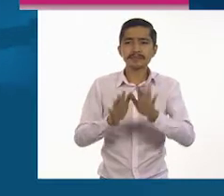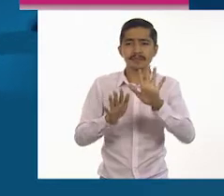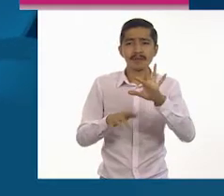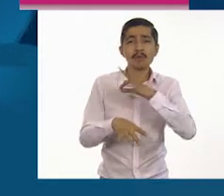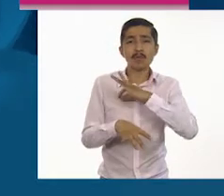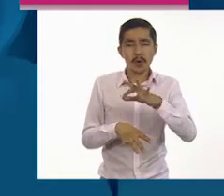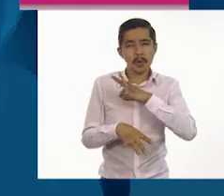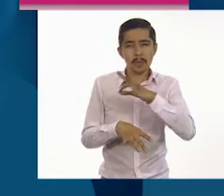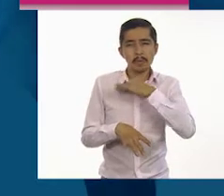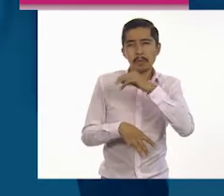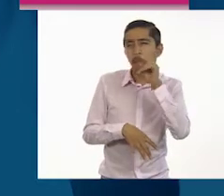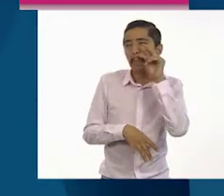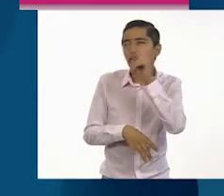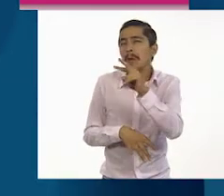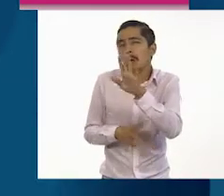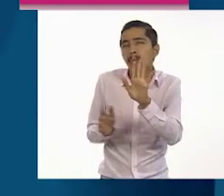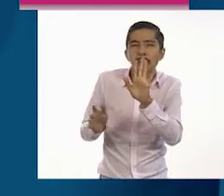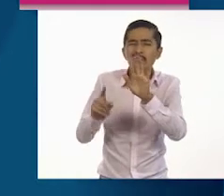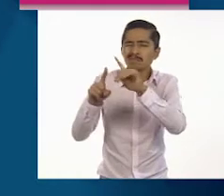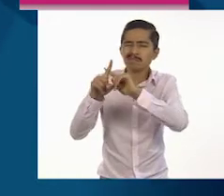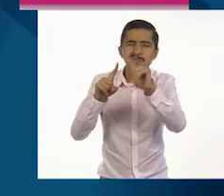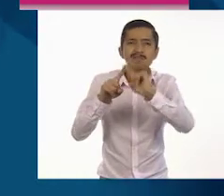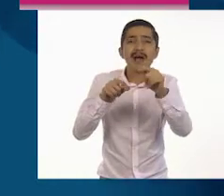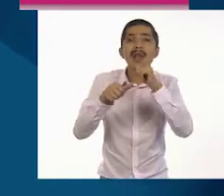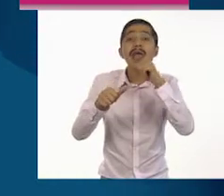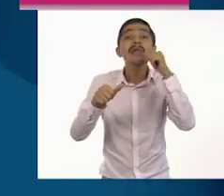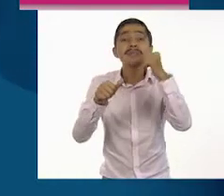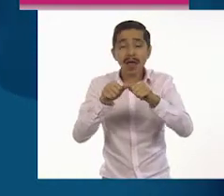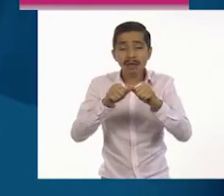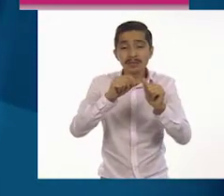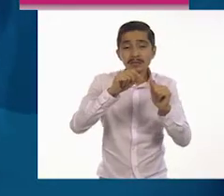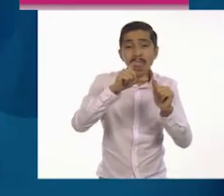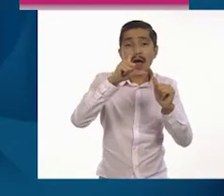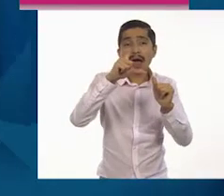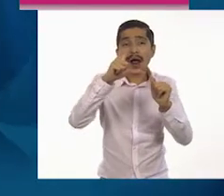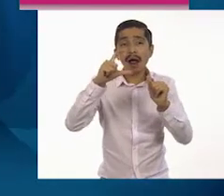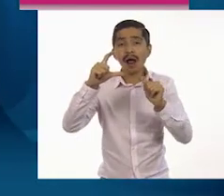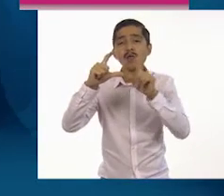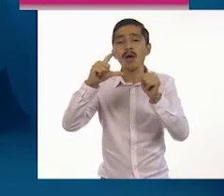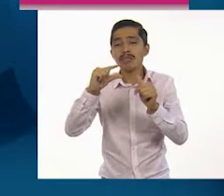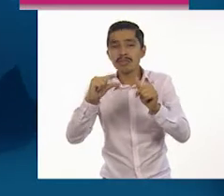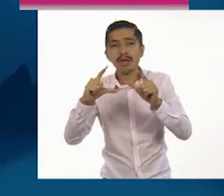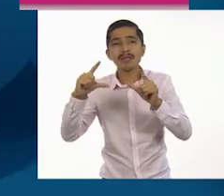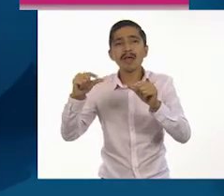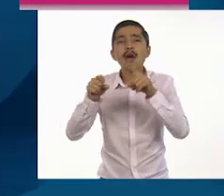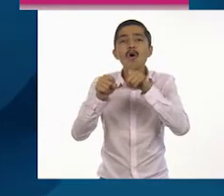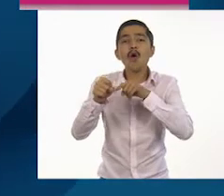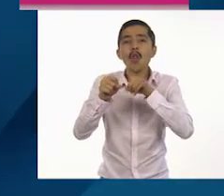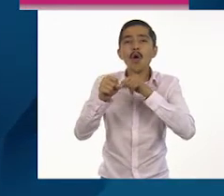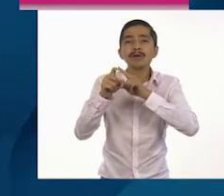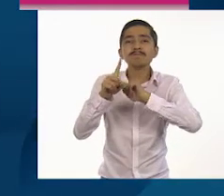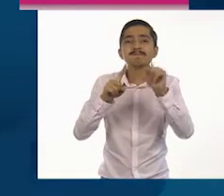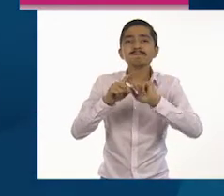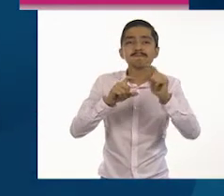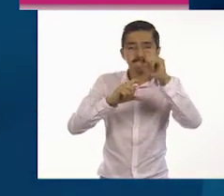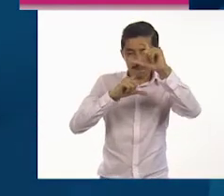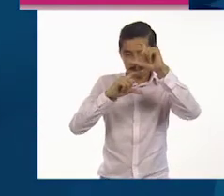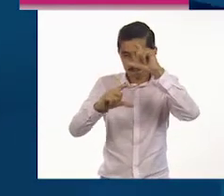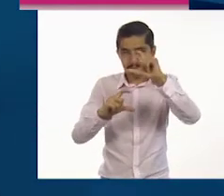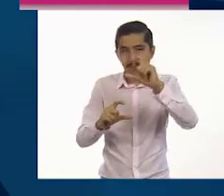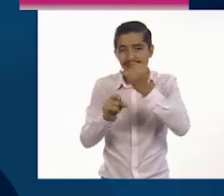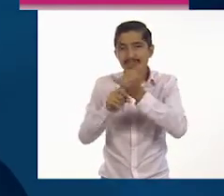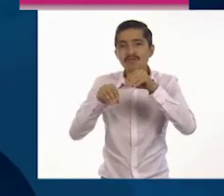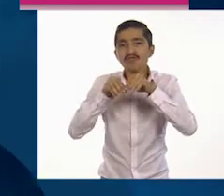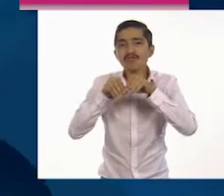observar, profesor, que utiliza distintos tamaños de letras y recuadros de colores para llamar la atención y acomodar la